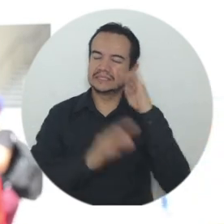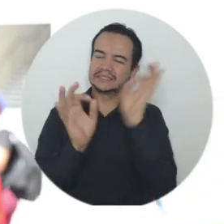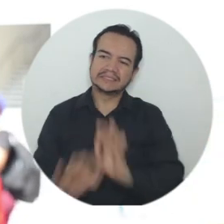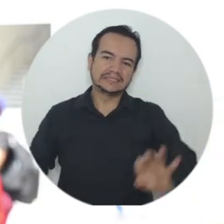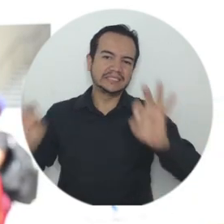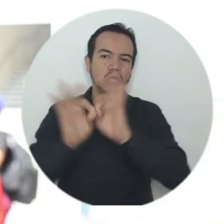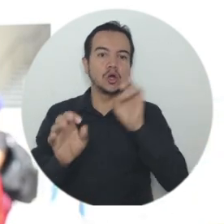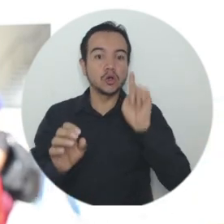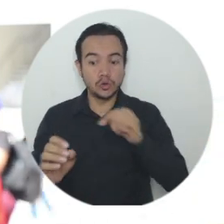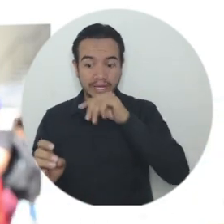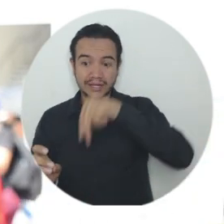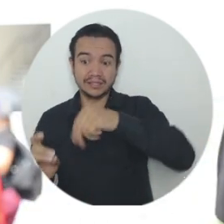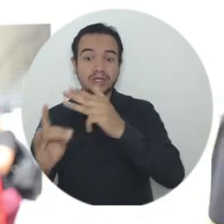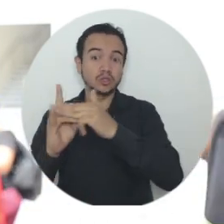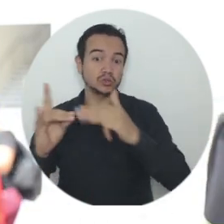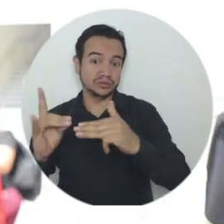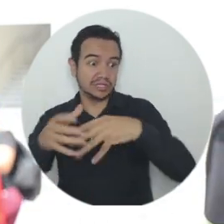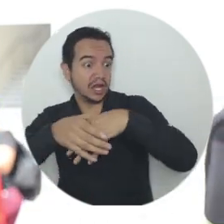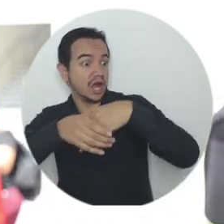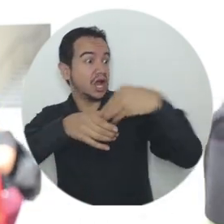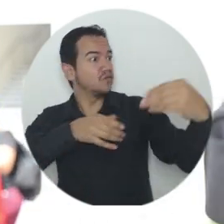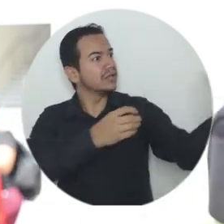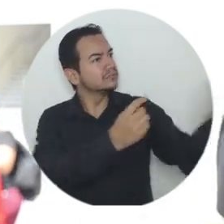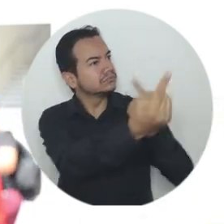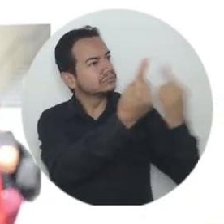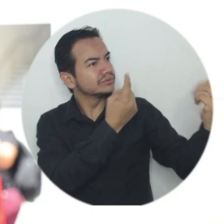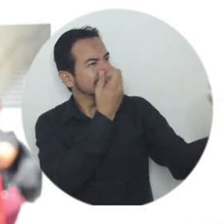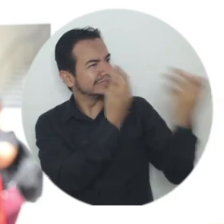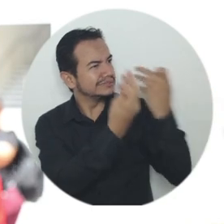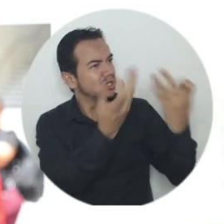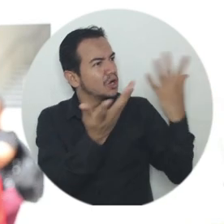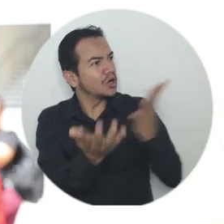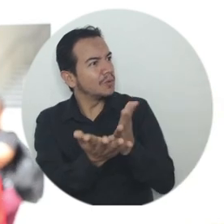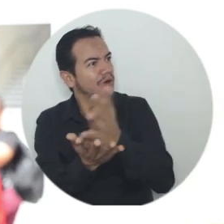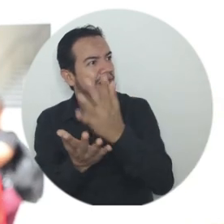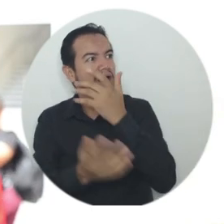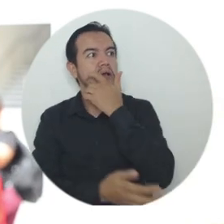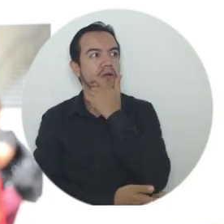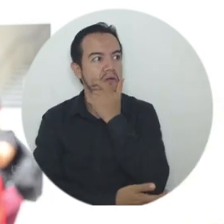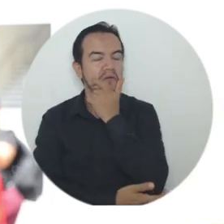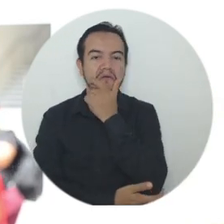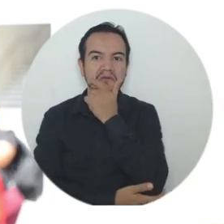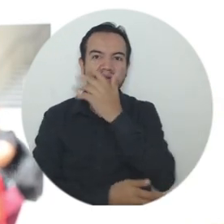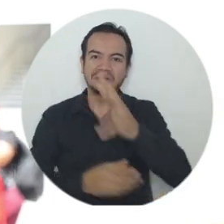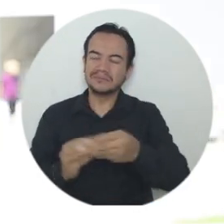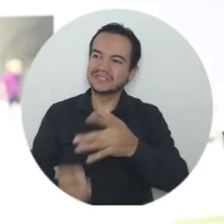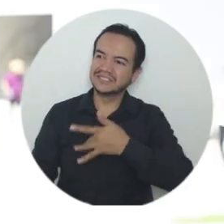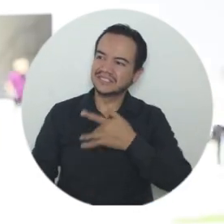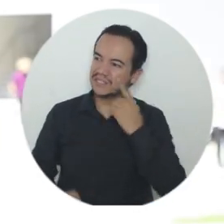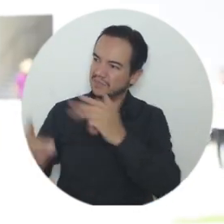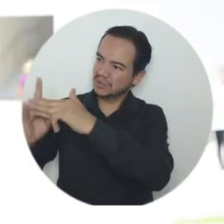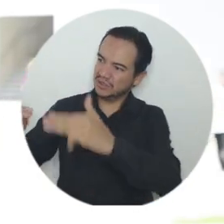externas a nosotros vinieron a enseñarnos distintas cualidades de nuestra carrera.